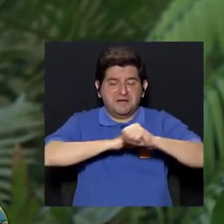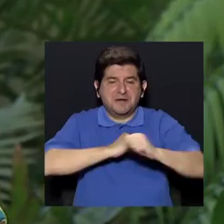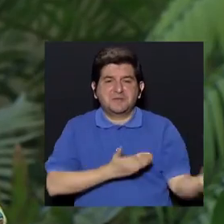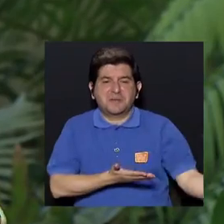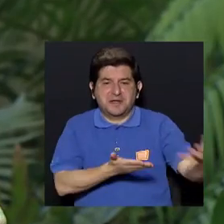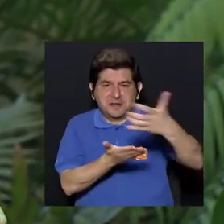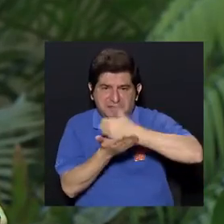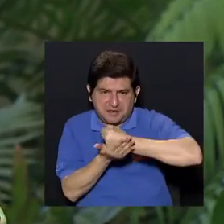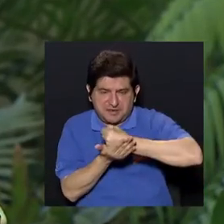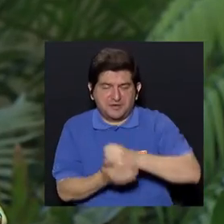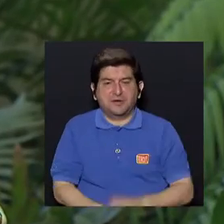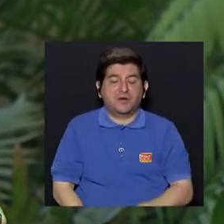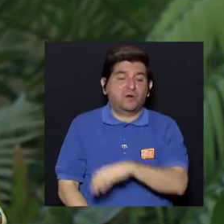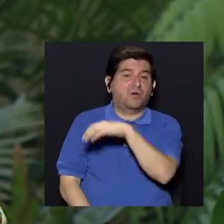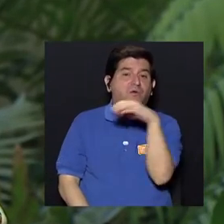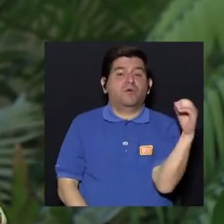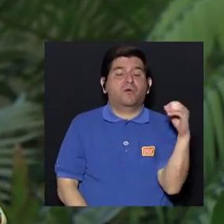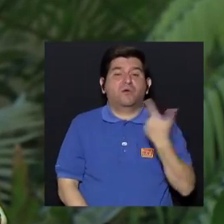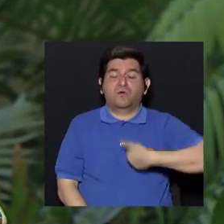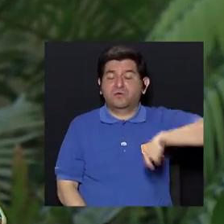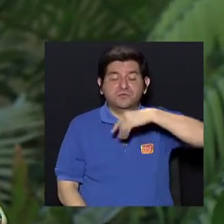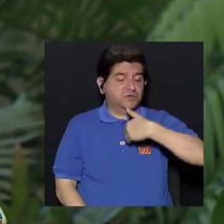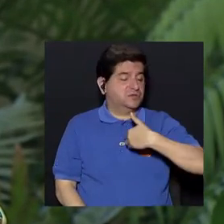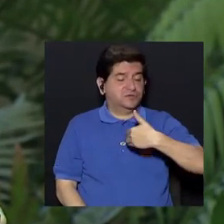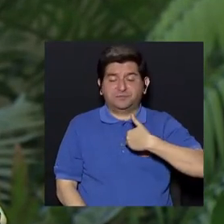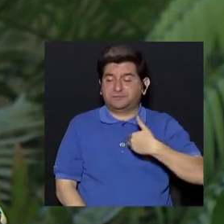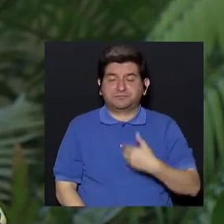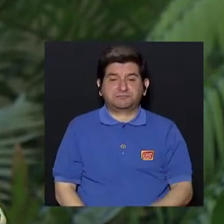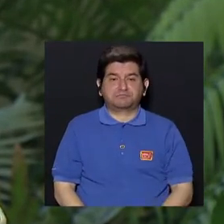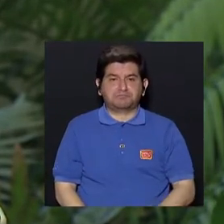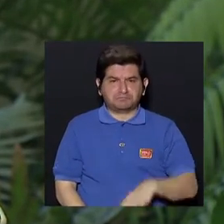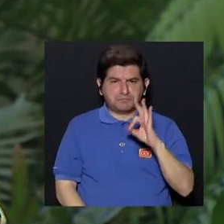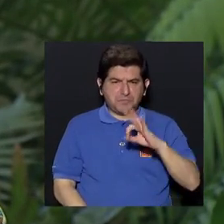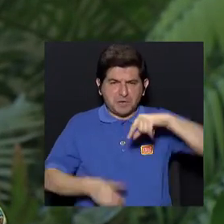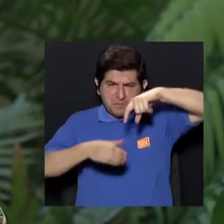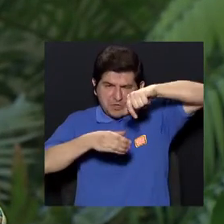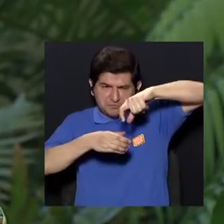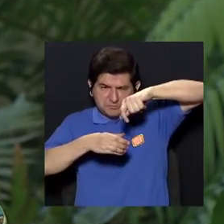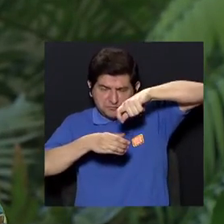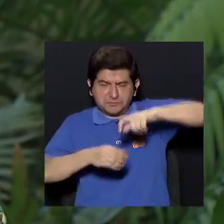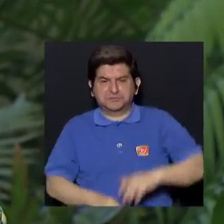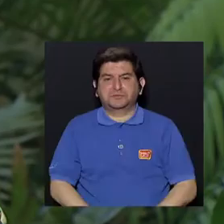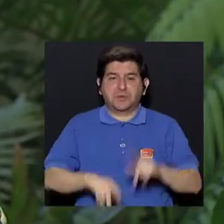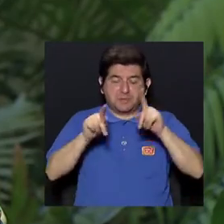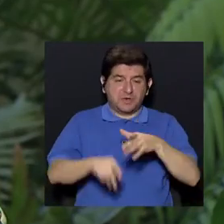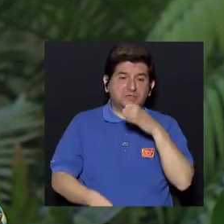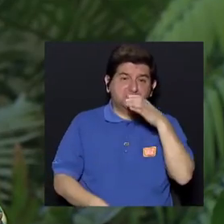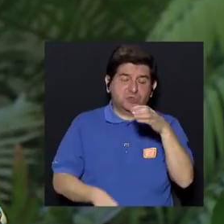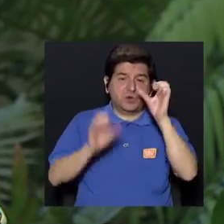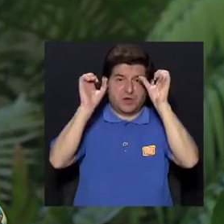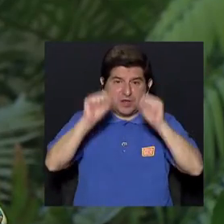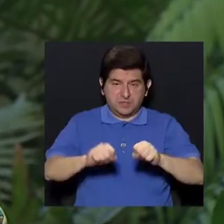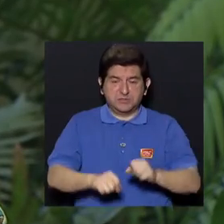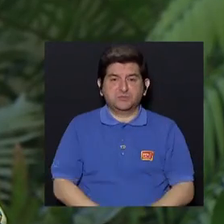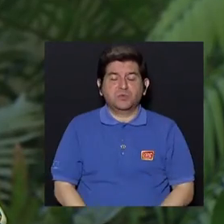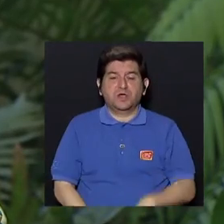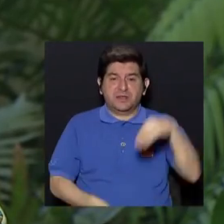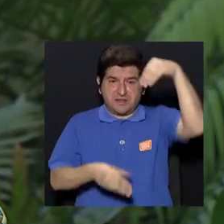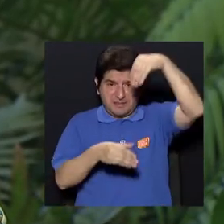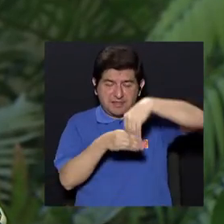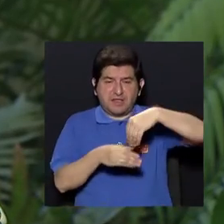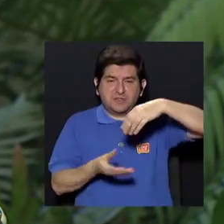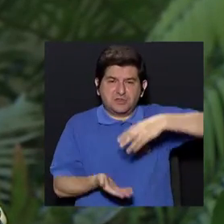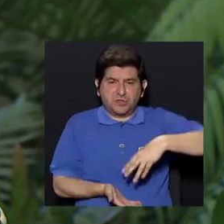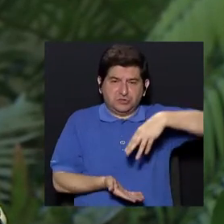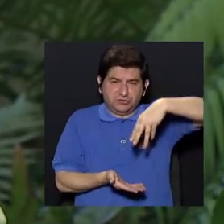de recolección. O si no tenemos eso, entonces, bien tapada, hay quienes recomiendan que se puede llenar con arena,